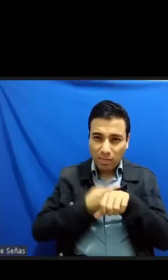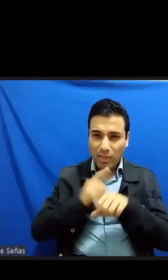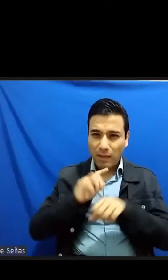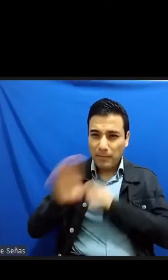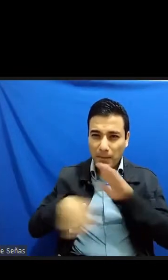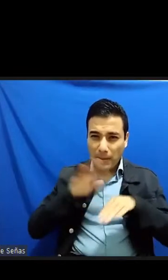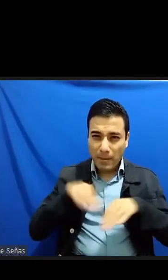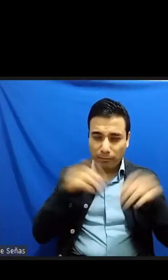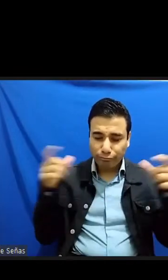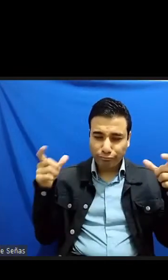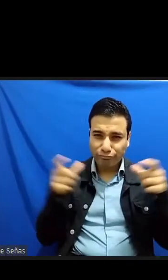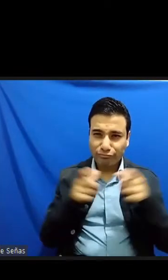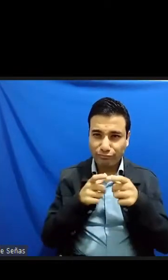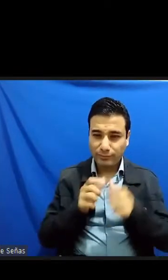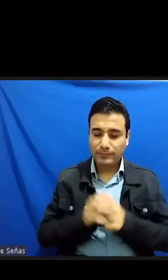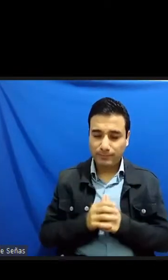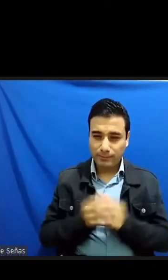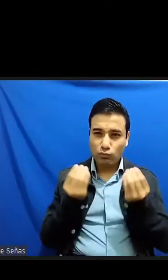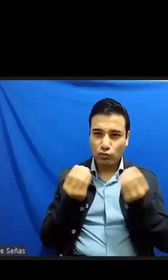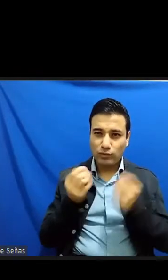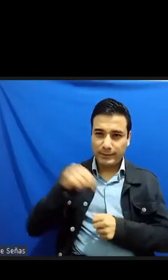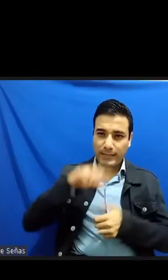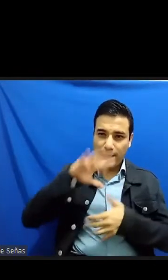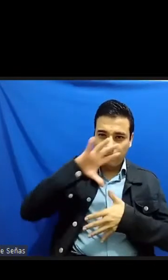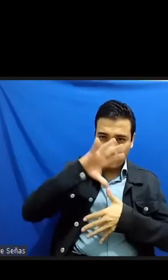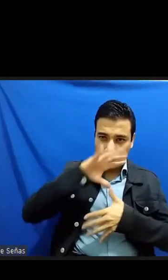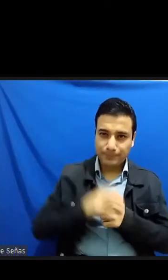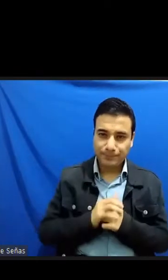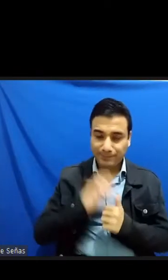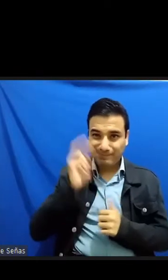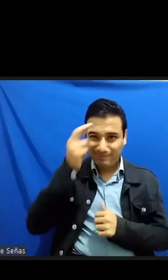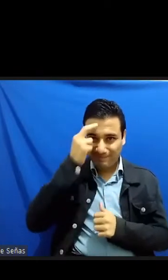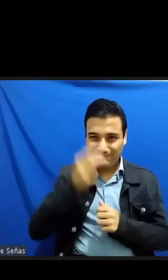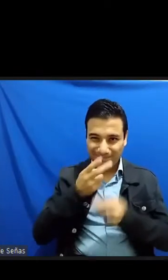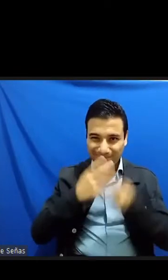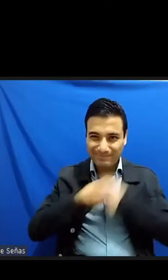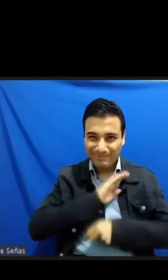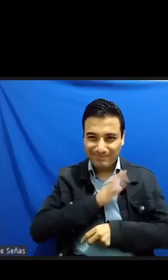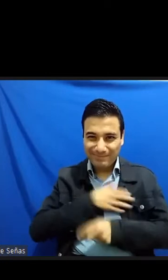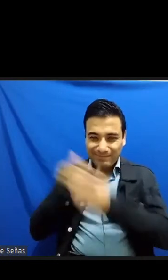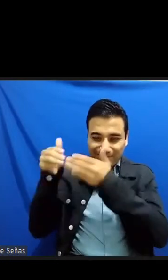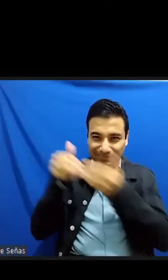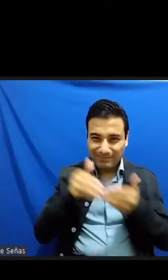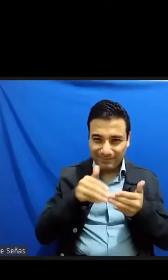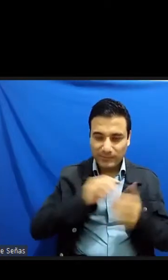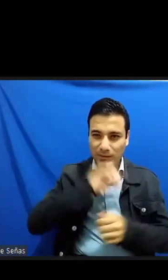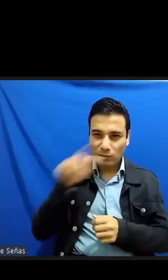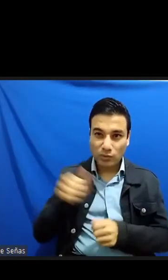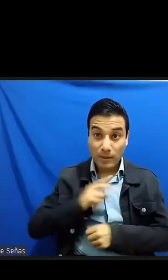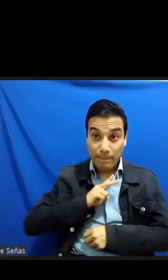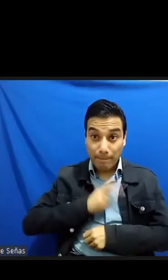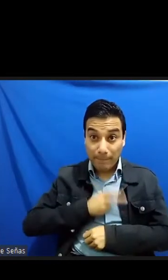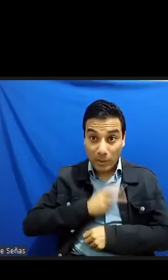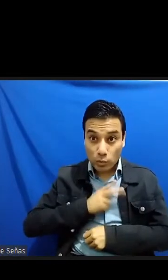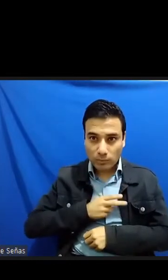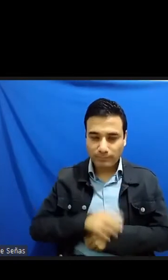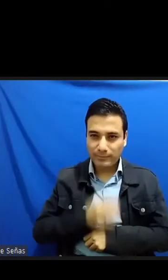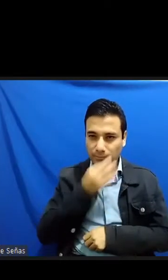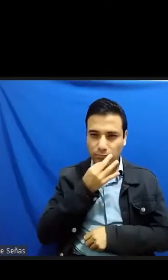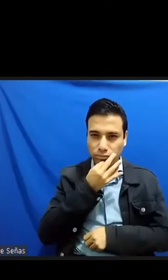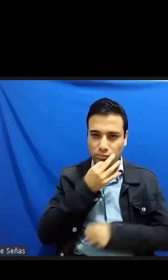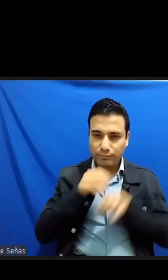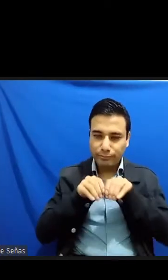antecedieron en América la llegada de los conquistadores sus virus fueron más rápidos que sus